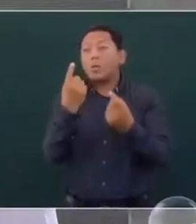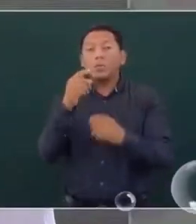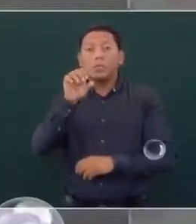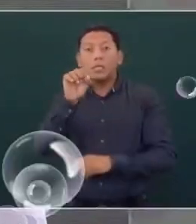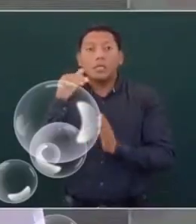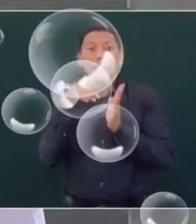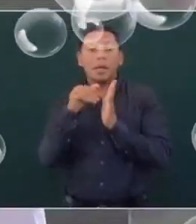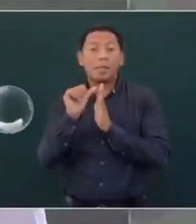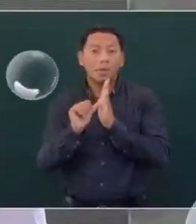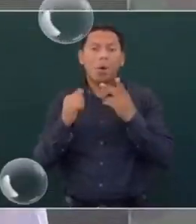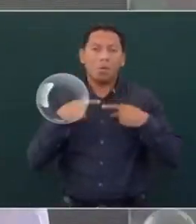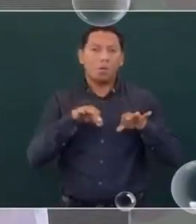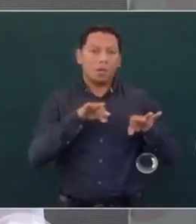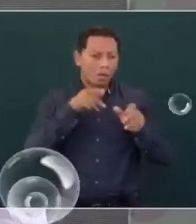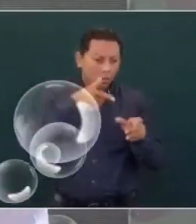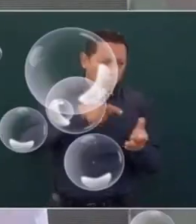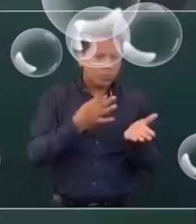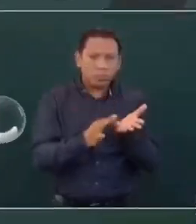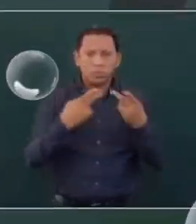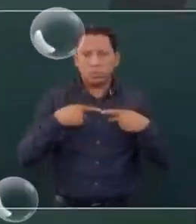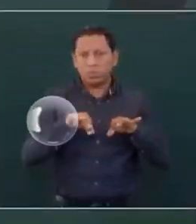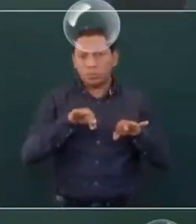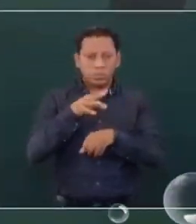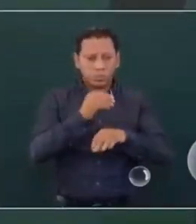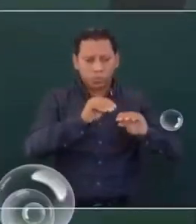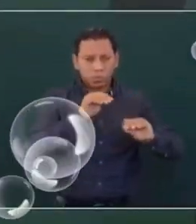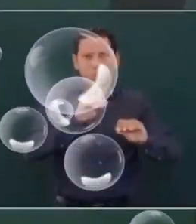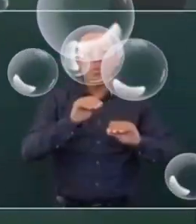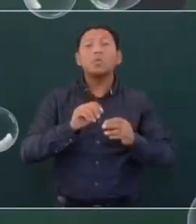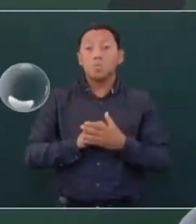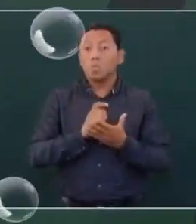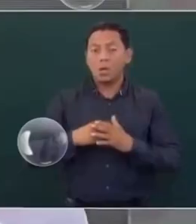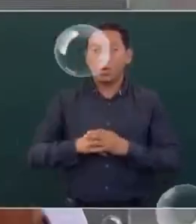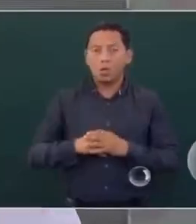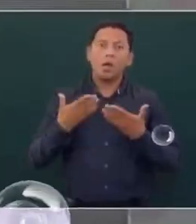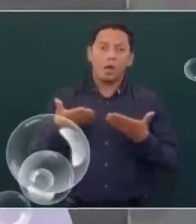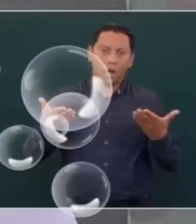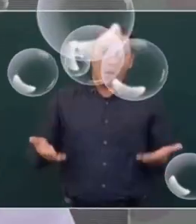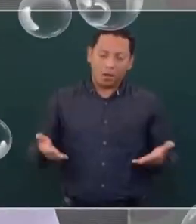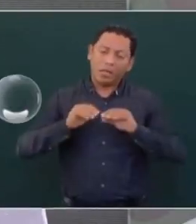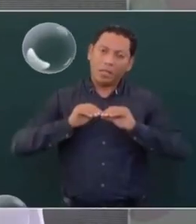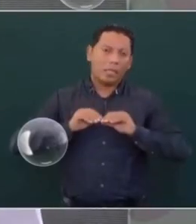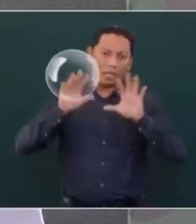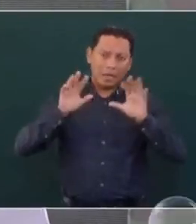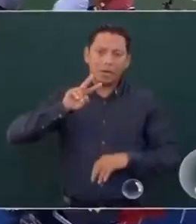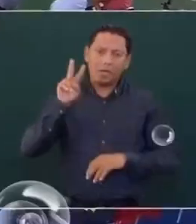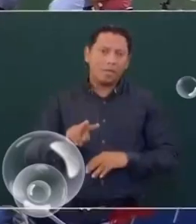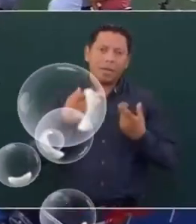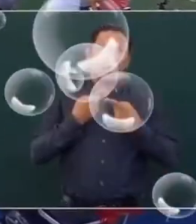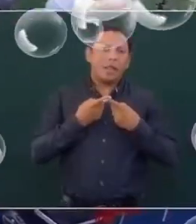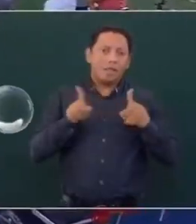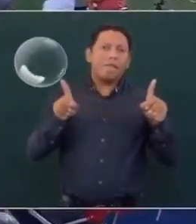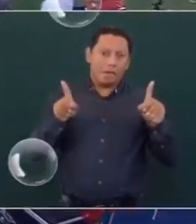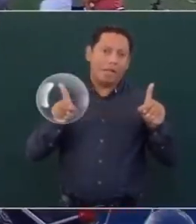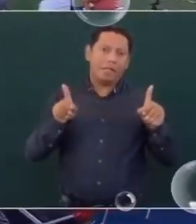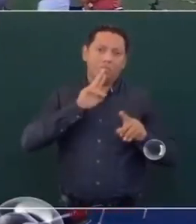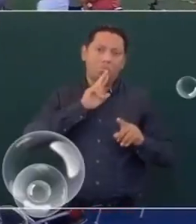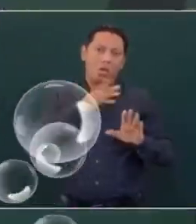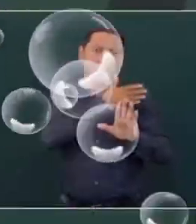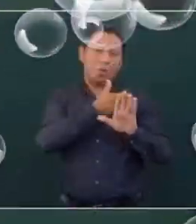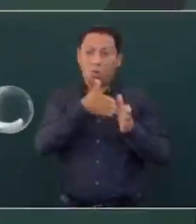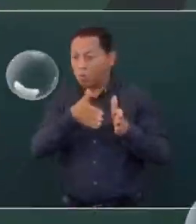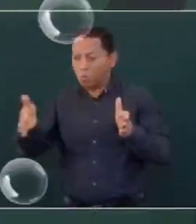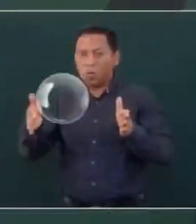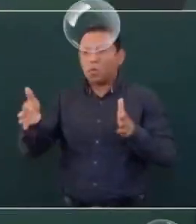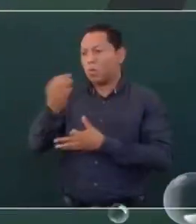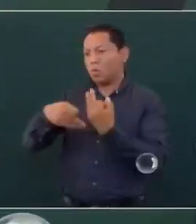Un fierrero en las obras que se están construyendo. Hay una situación muy favorable. De modo